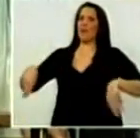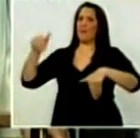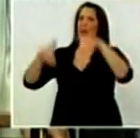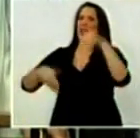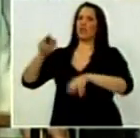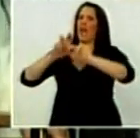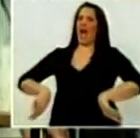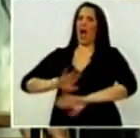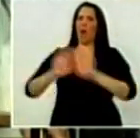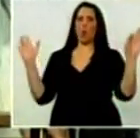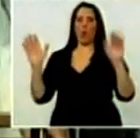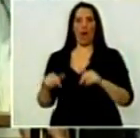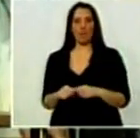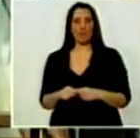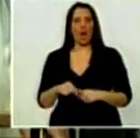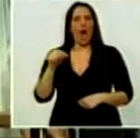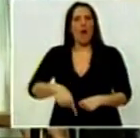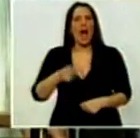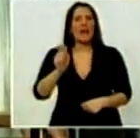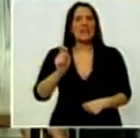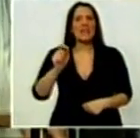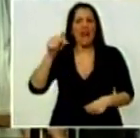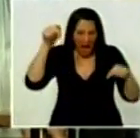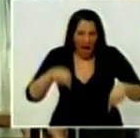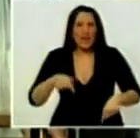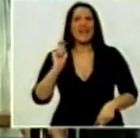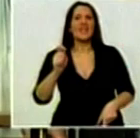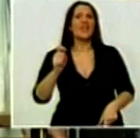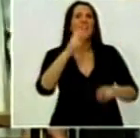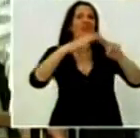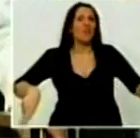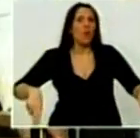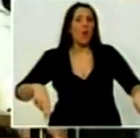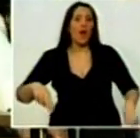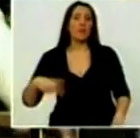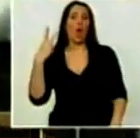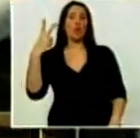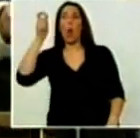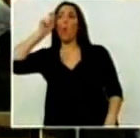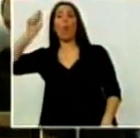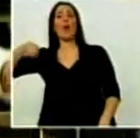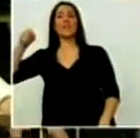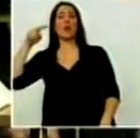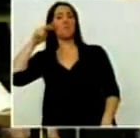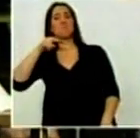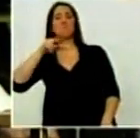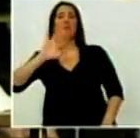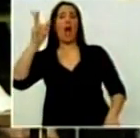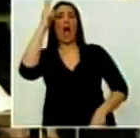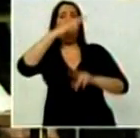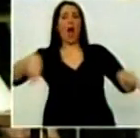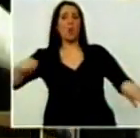son presidentes, basta con dos jueces en un forum shopping para que una provincia